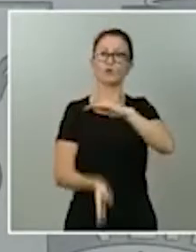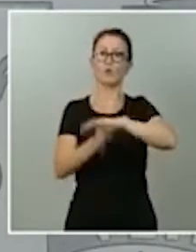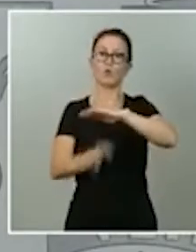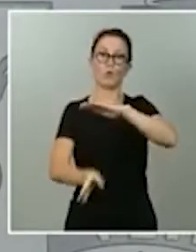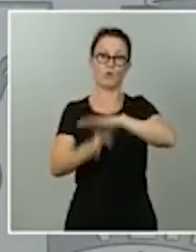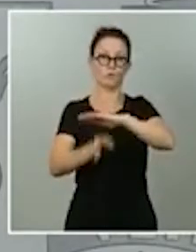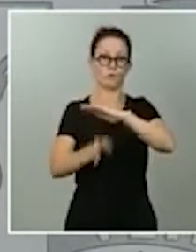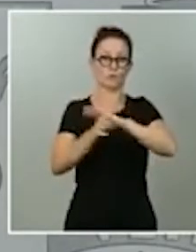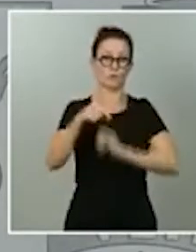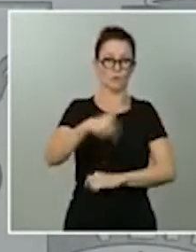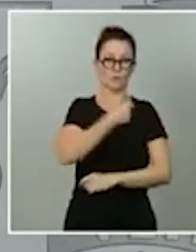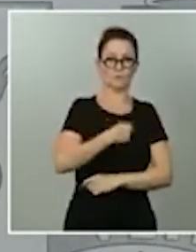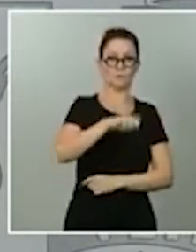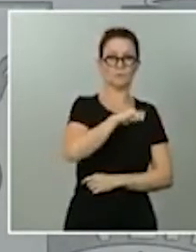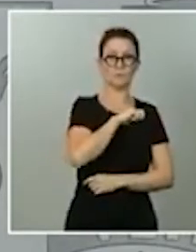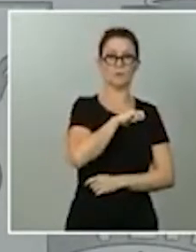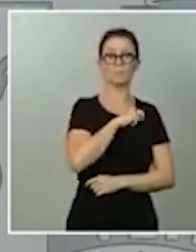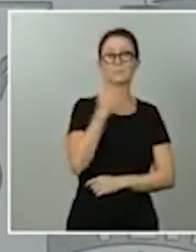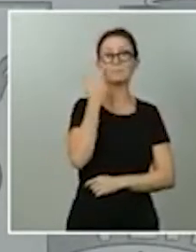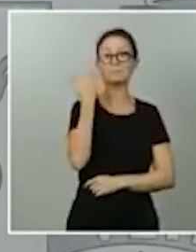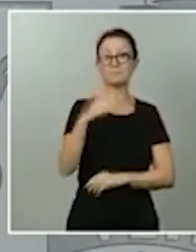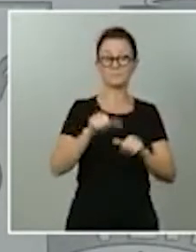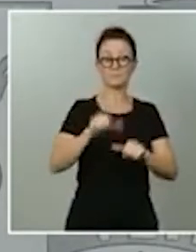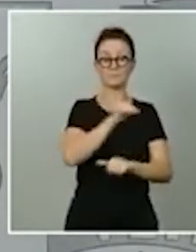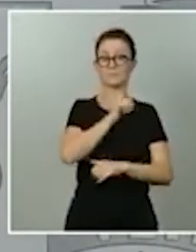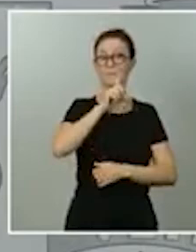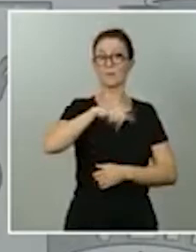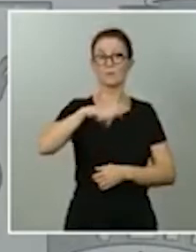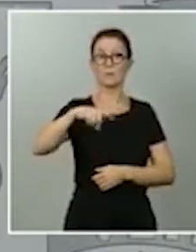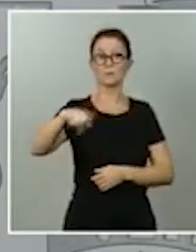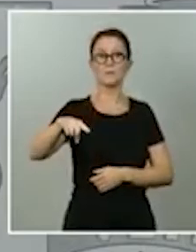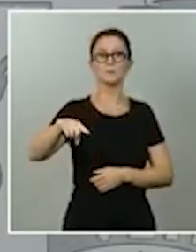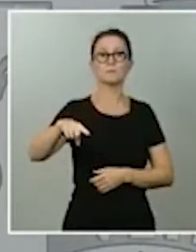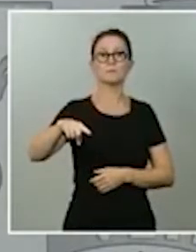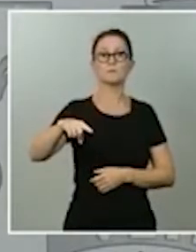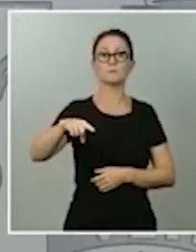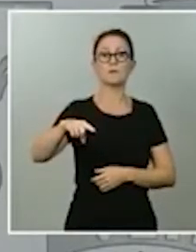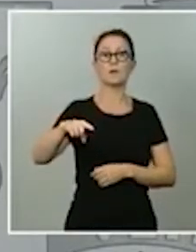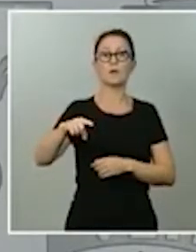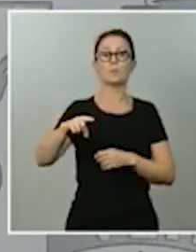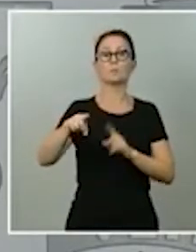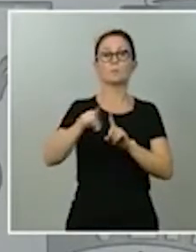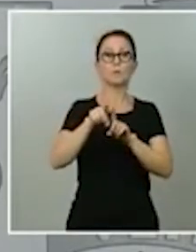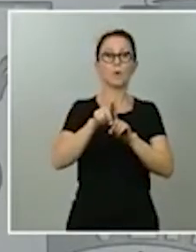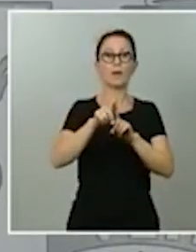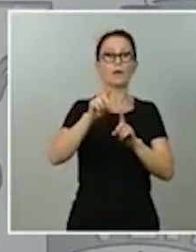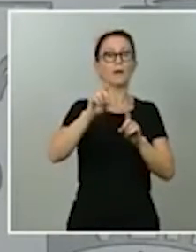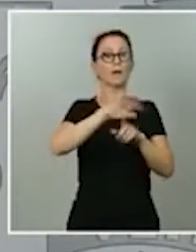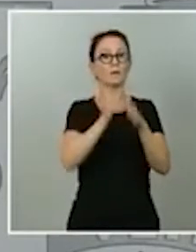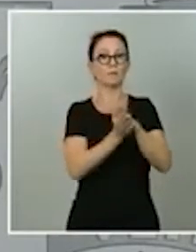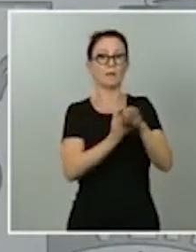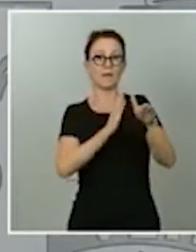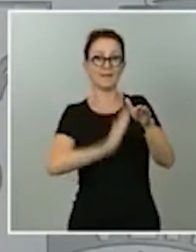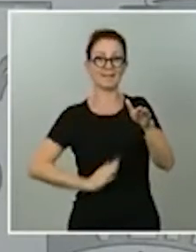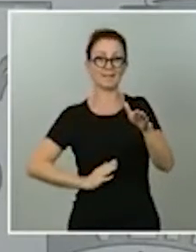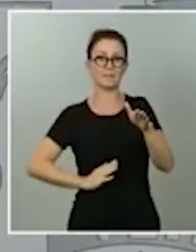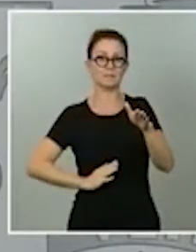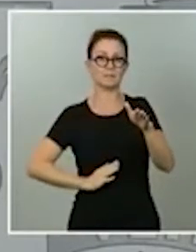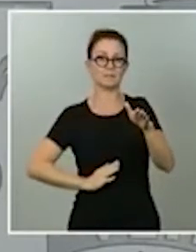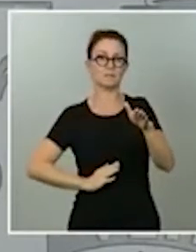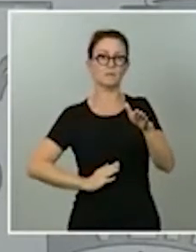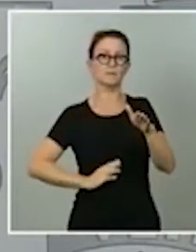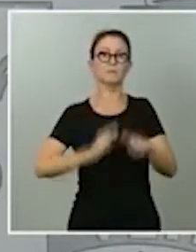Fíjense, durante estos meses hemos llegado a proteger con ERTEs a más de 3.400.000 trabajadores y